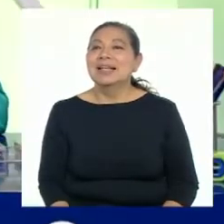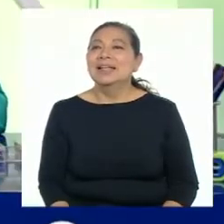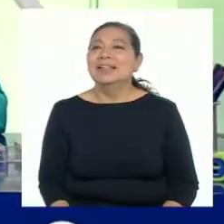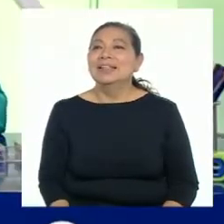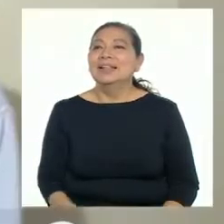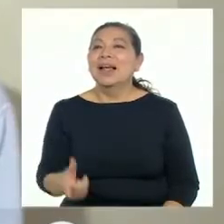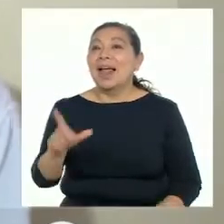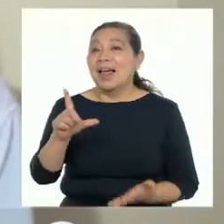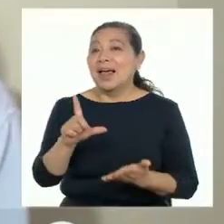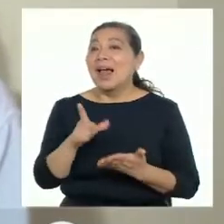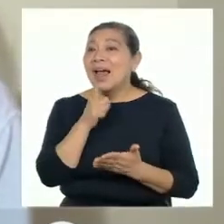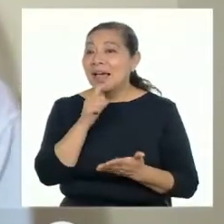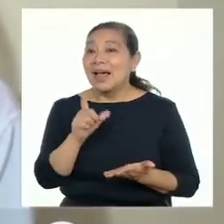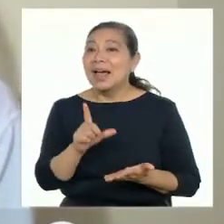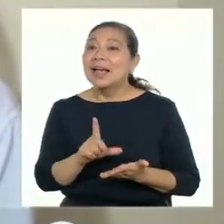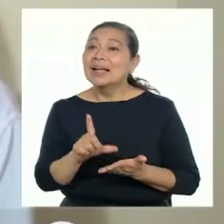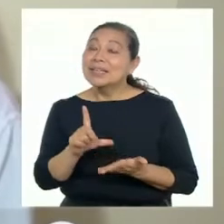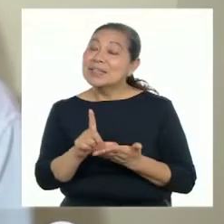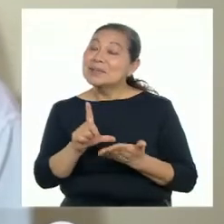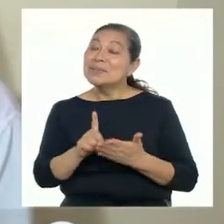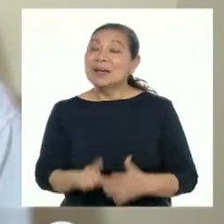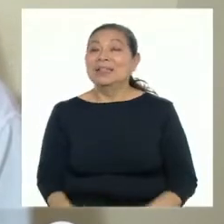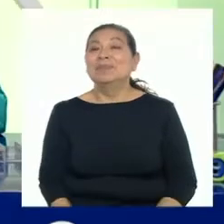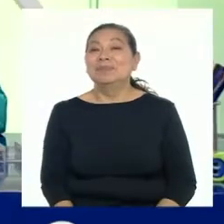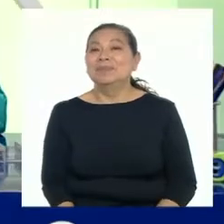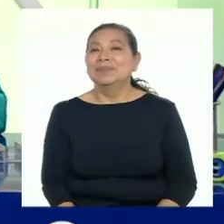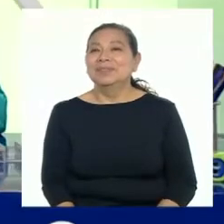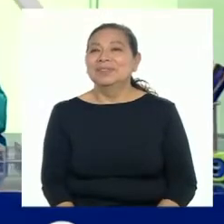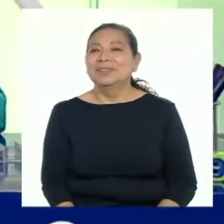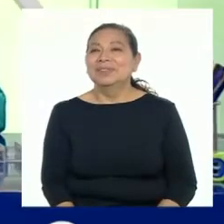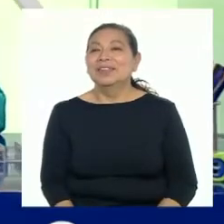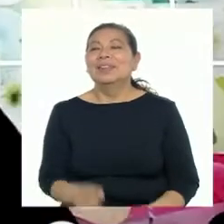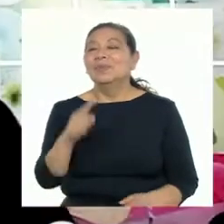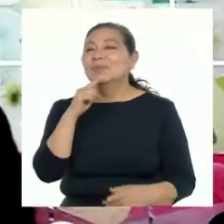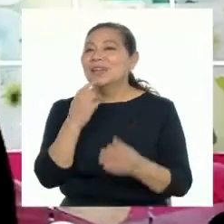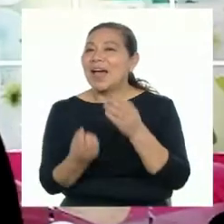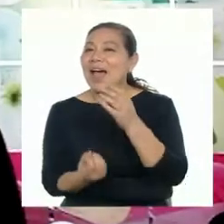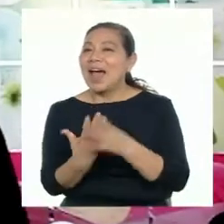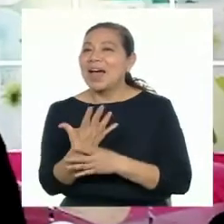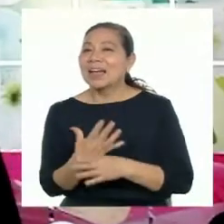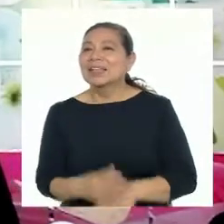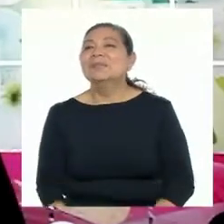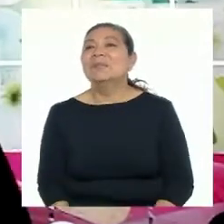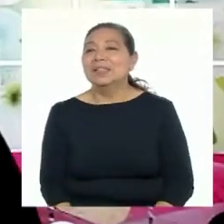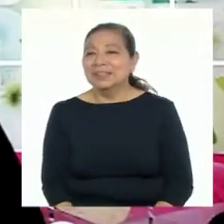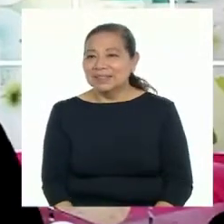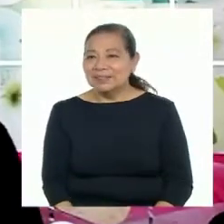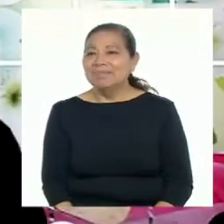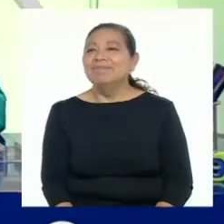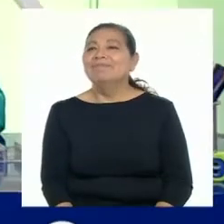Jimena de Lima. Hola, Jonathan. Y Joan Garequipa. Hola, Jonathan.